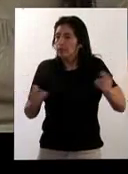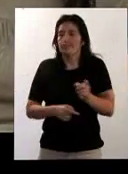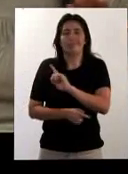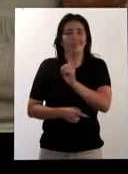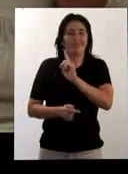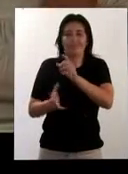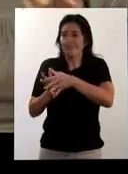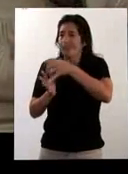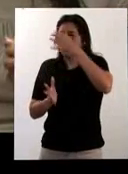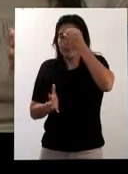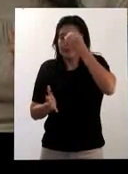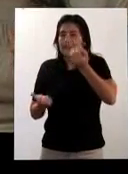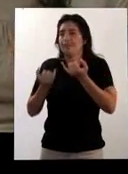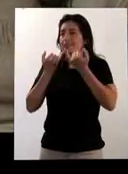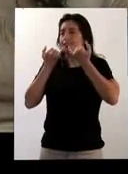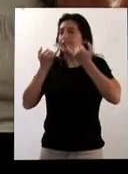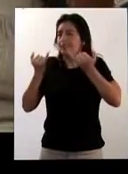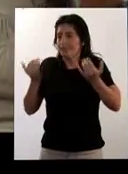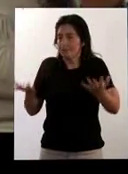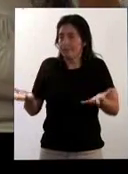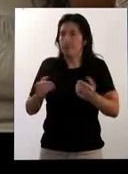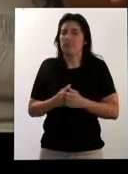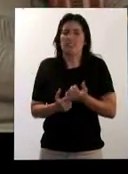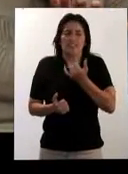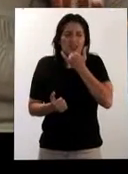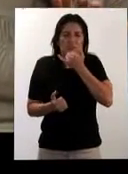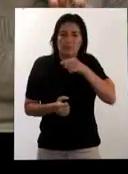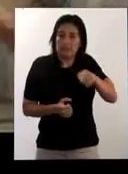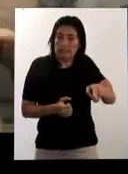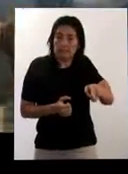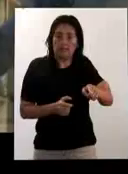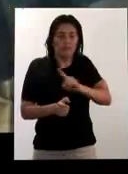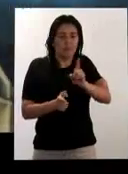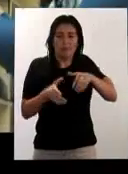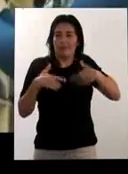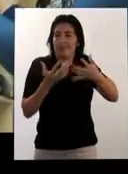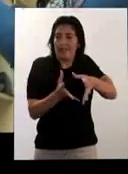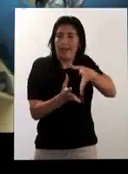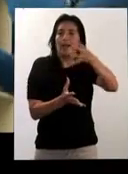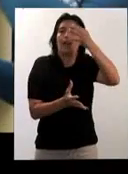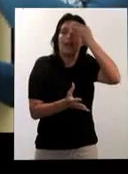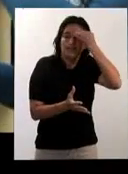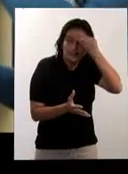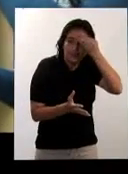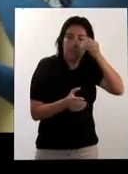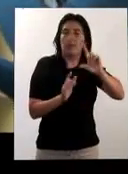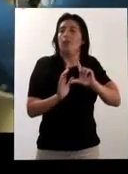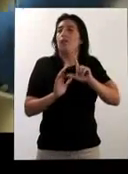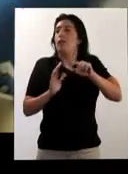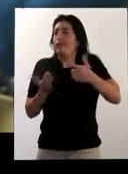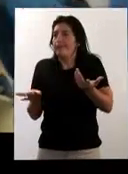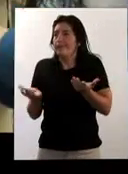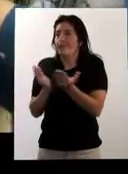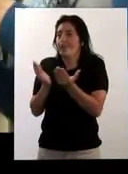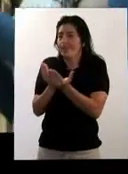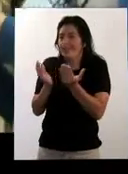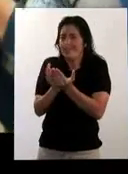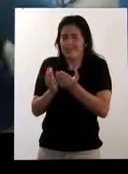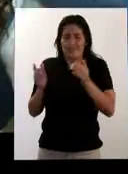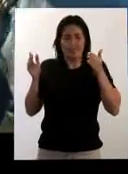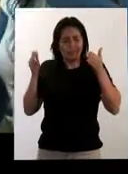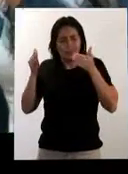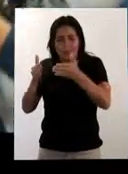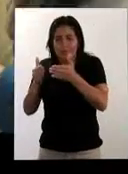creciendo y no desarrollan idioma. Lo cual, ¿qué hace? Que no les permite aprender. Pasan en las escuelas para